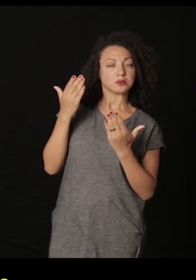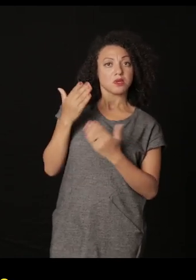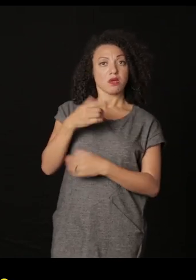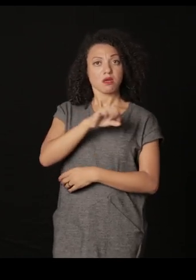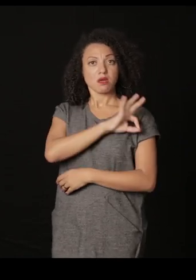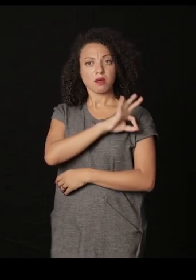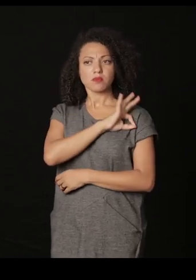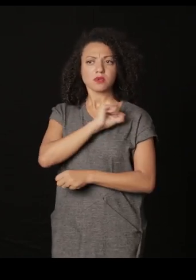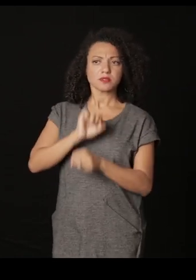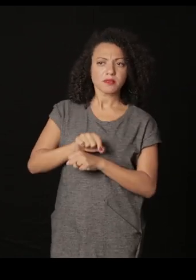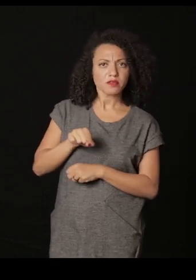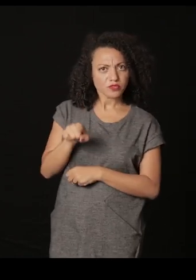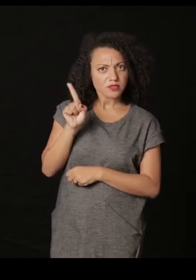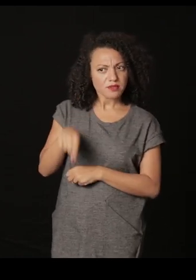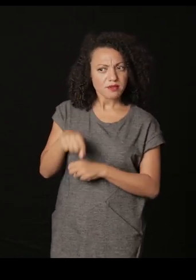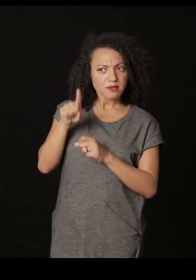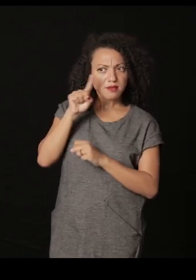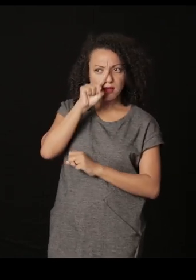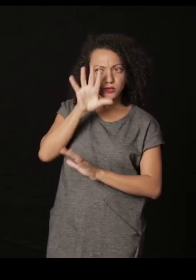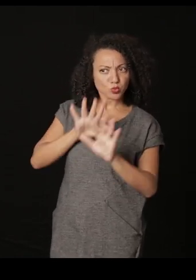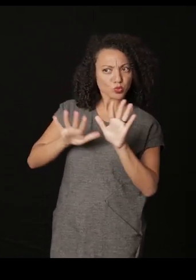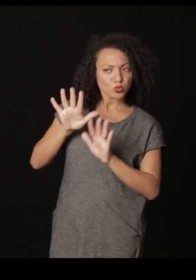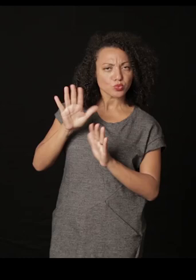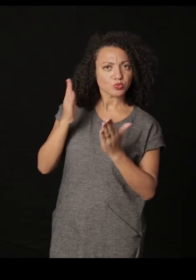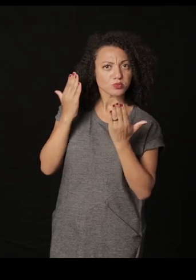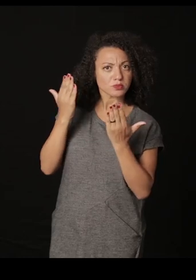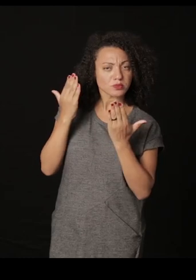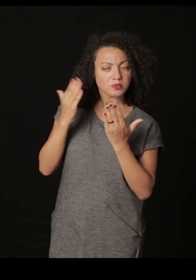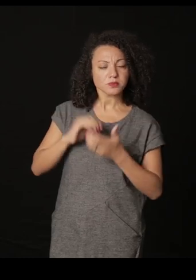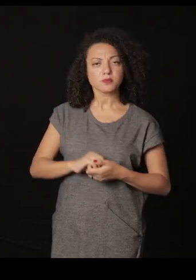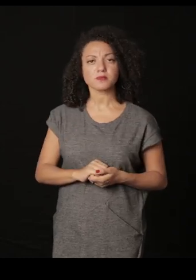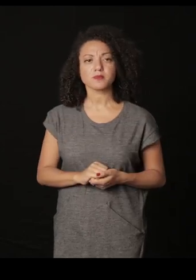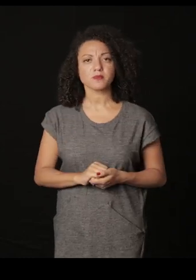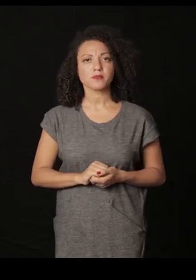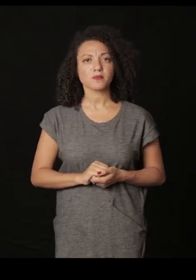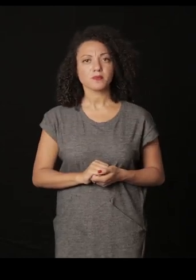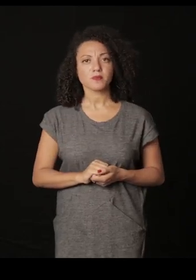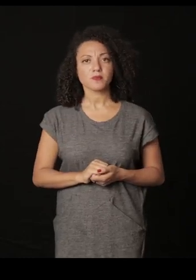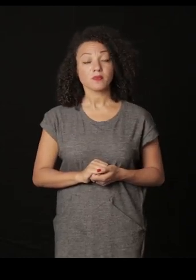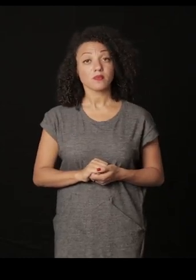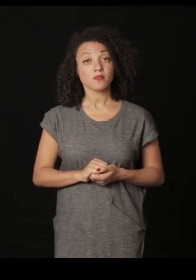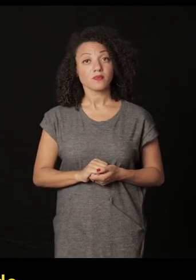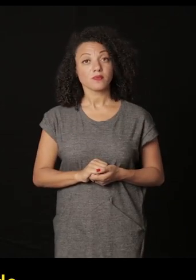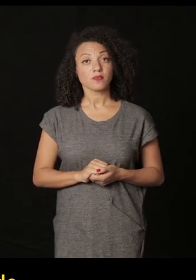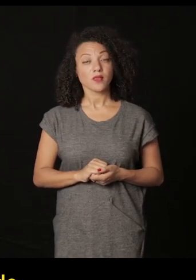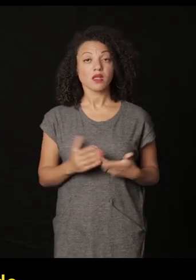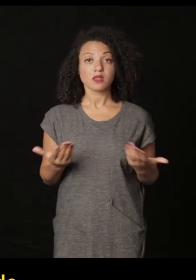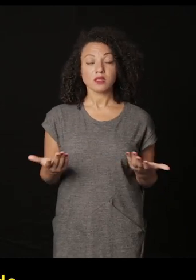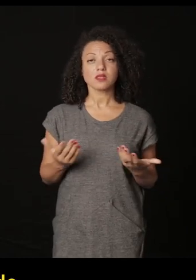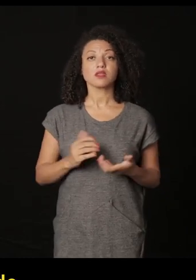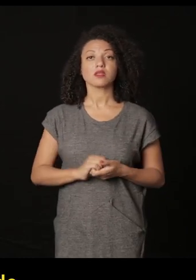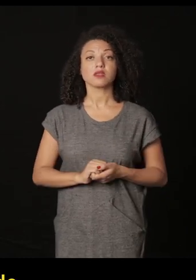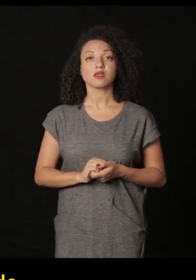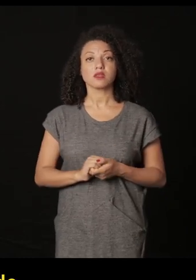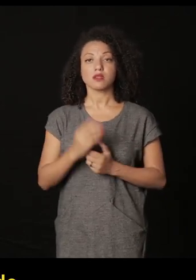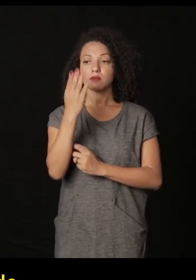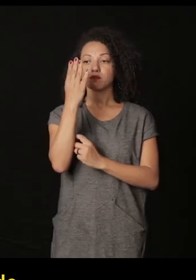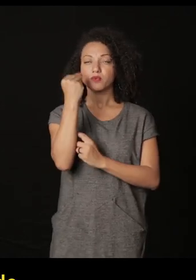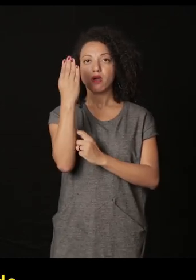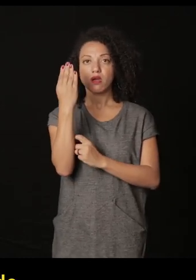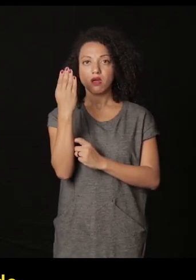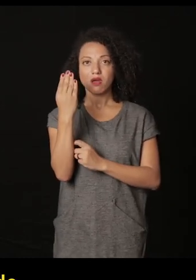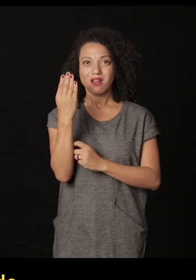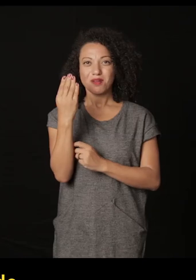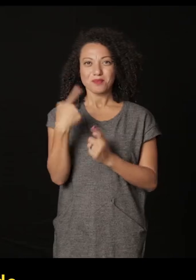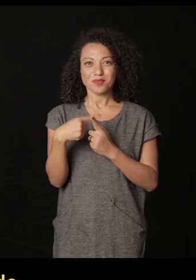alguna cosa ahí la policía para él y le que es suspeito ahí él pegó